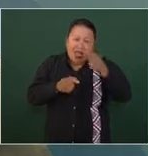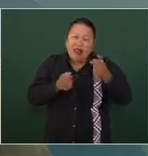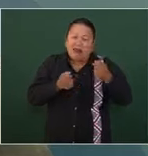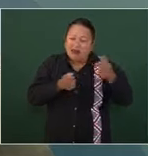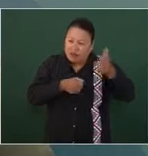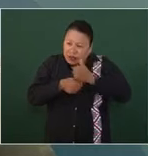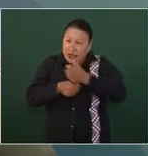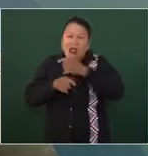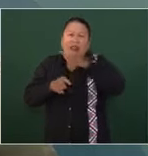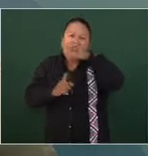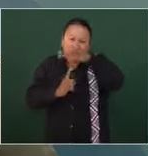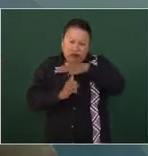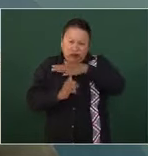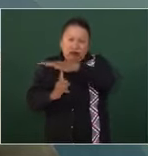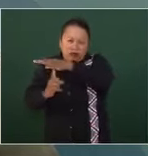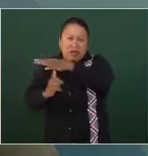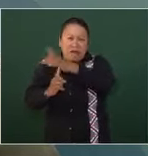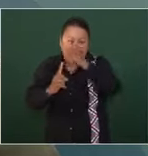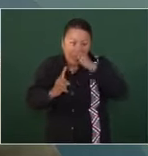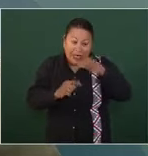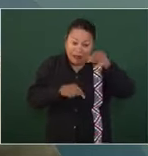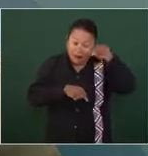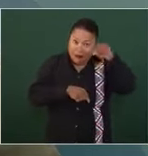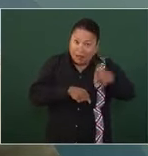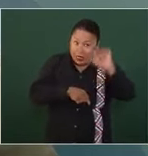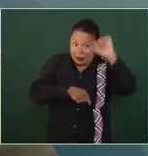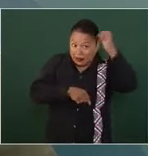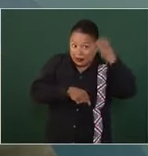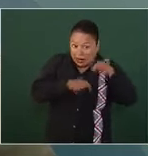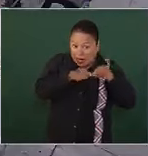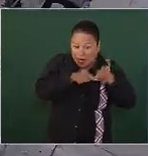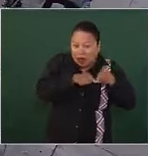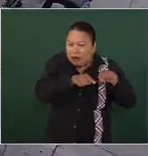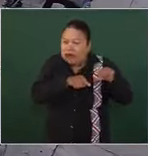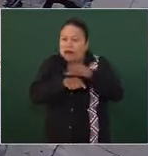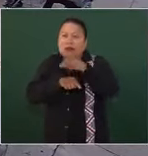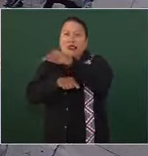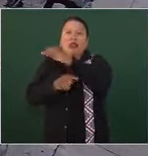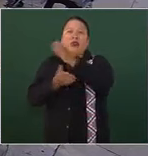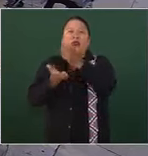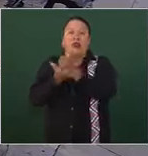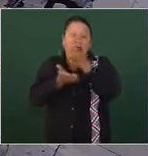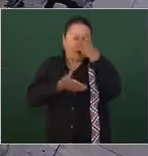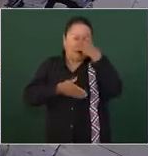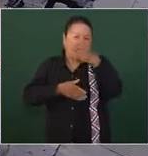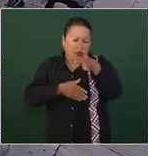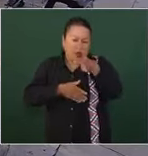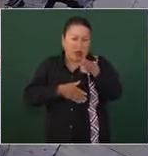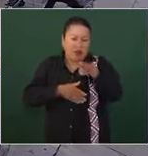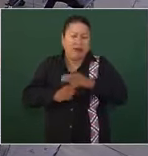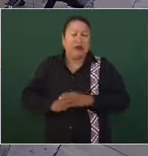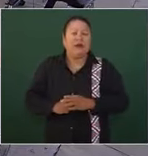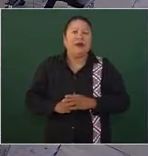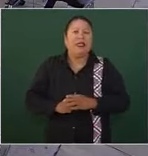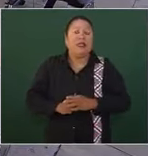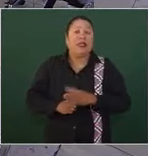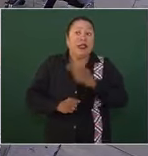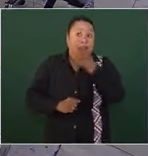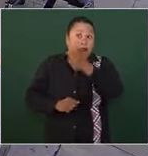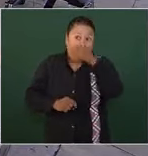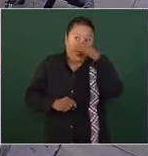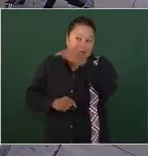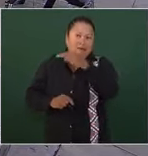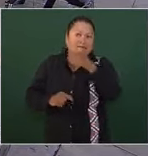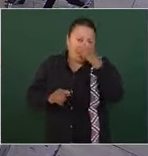Fuerza Aérea para llevarlo desde Sinaloa hasta la Ciudad de México y ser entregado